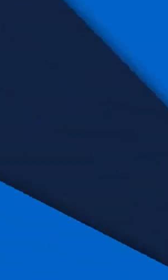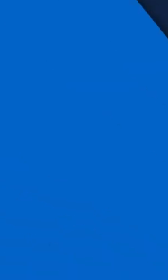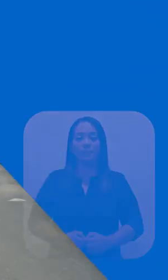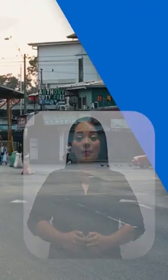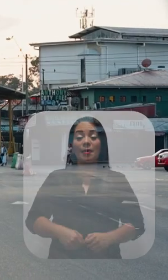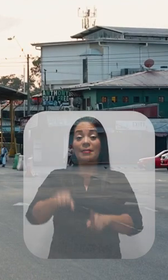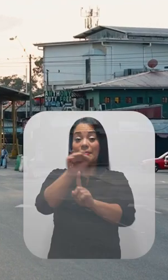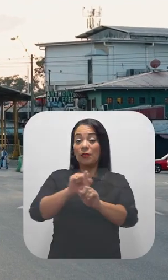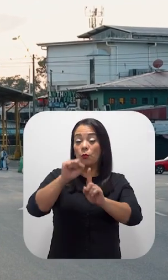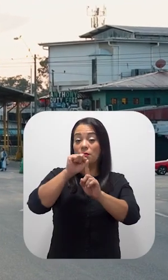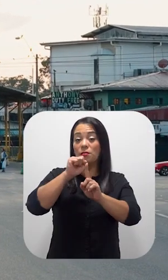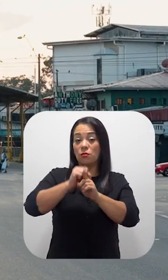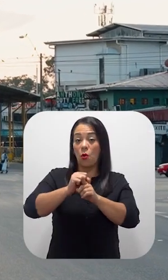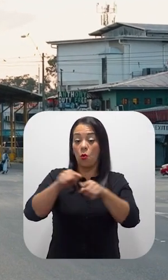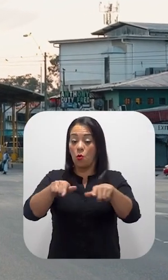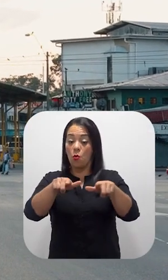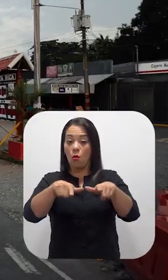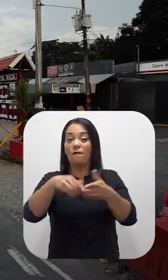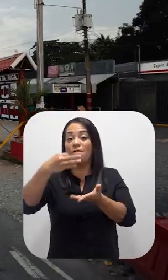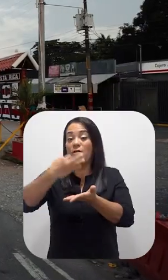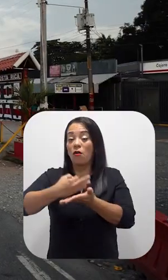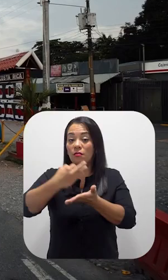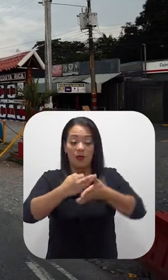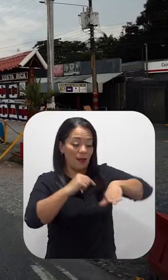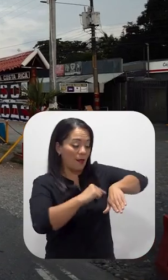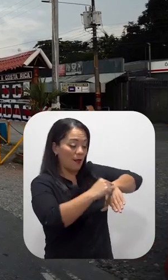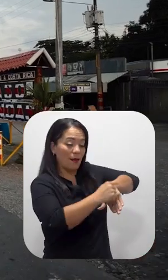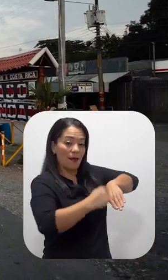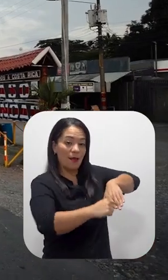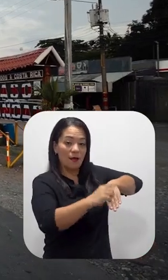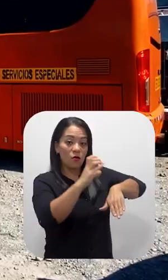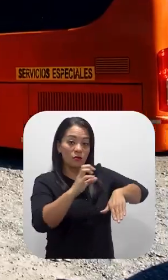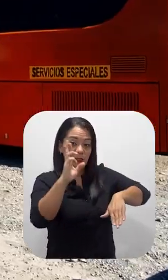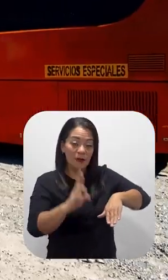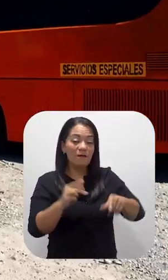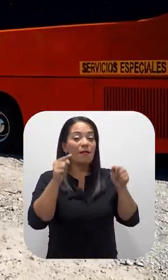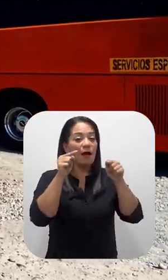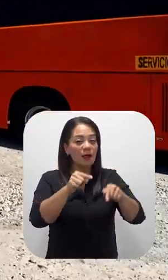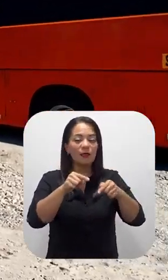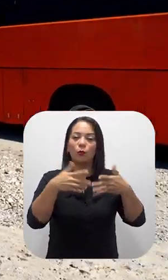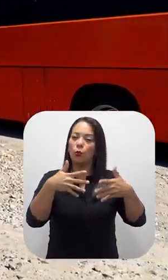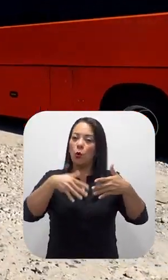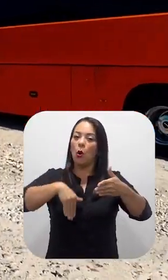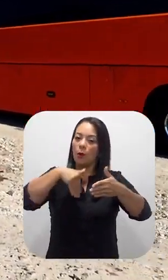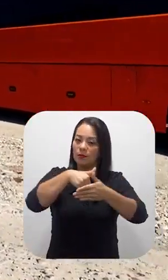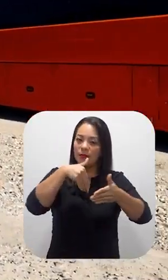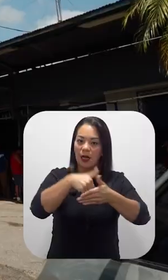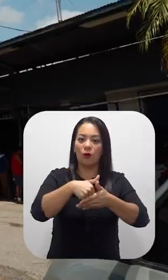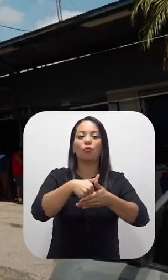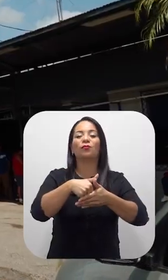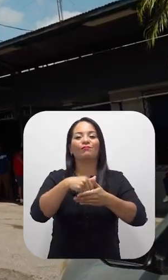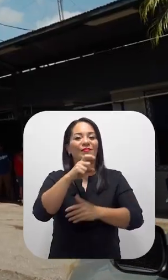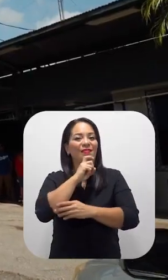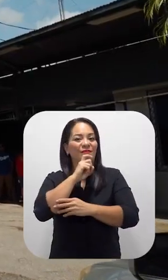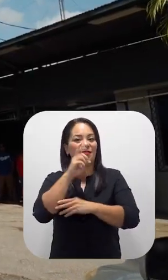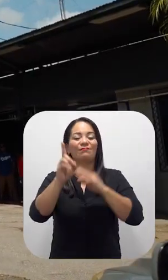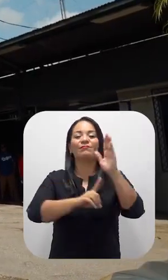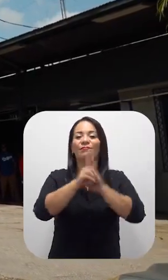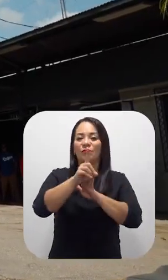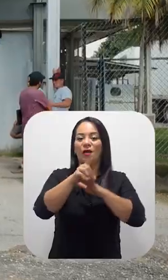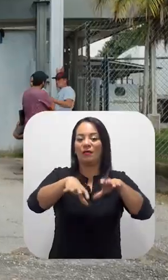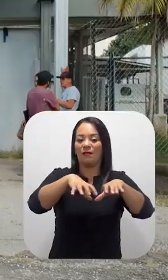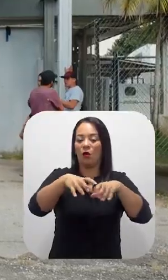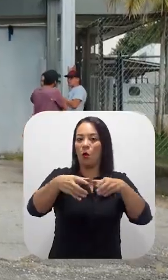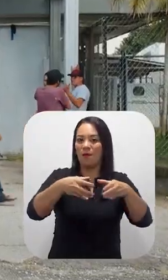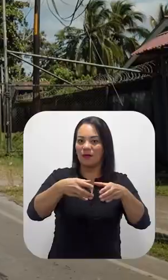El estado de situación de los puestos fronterizos terrestres de Costa Rica ha constituido un obstáculo en el desarrollo de la